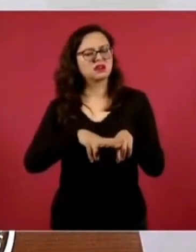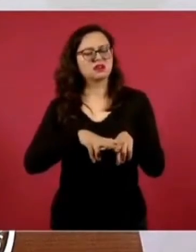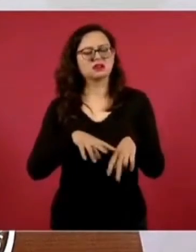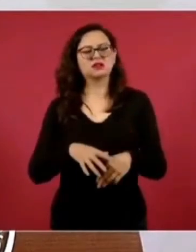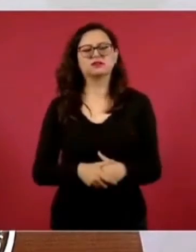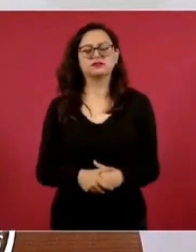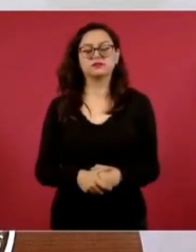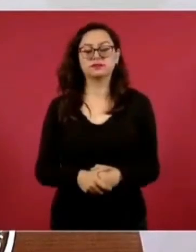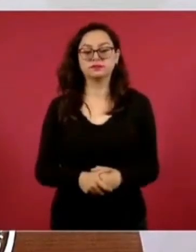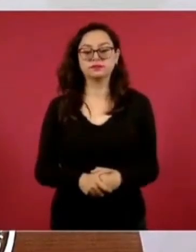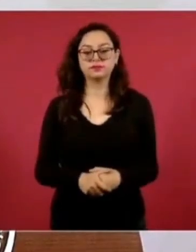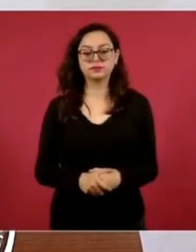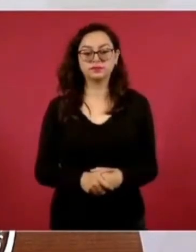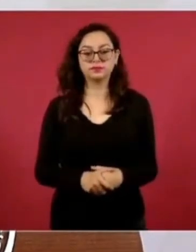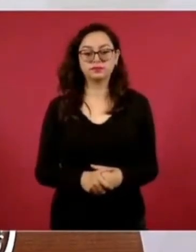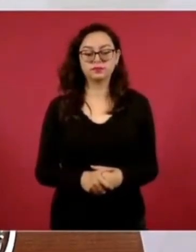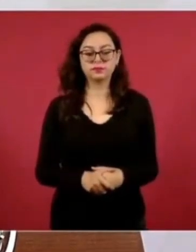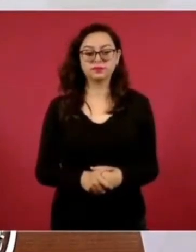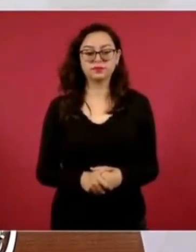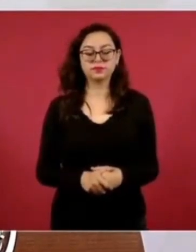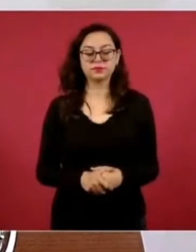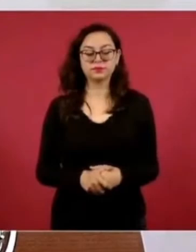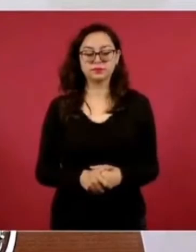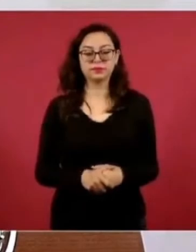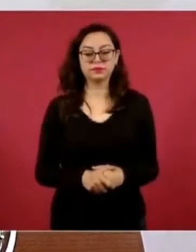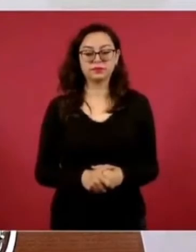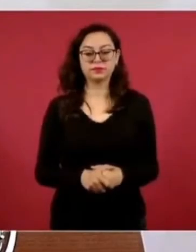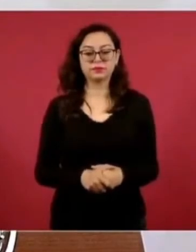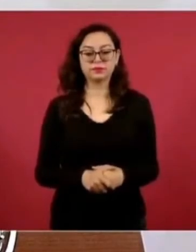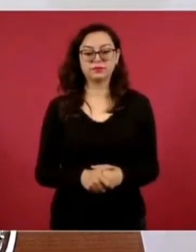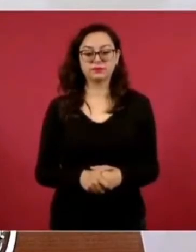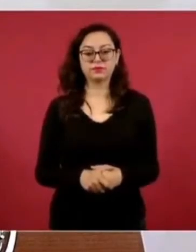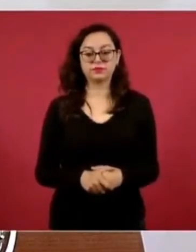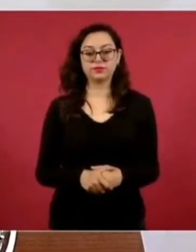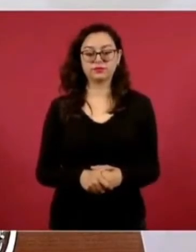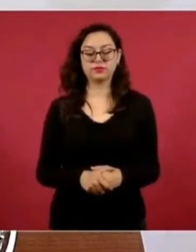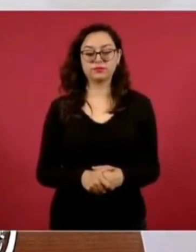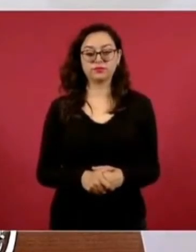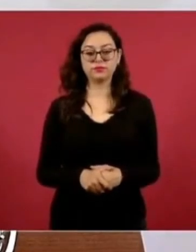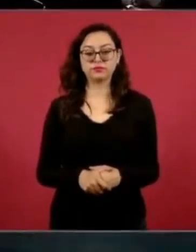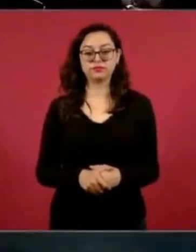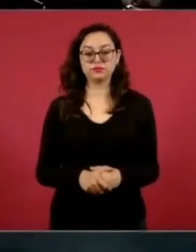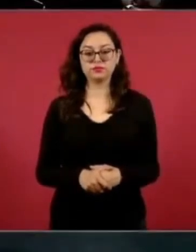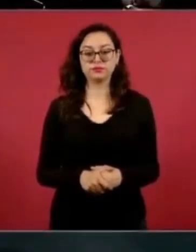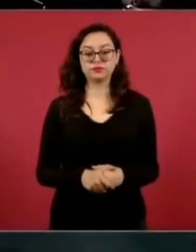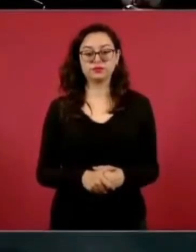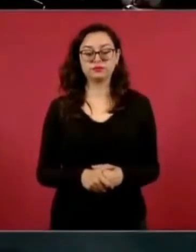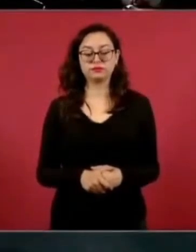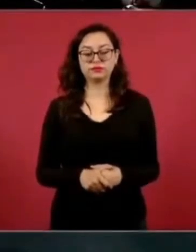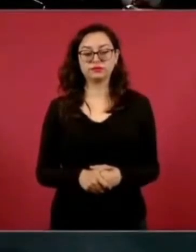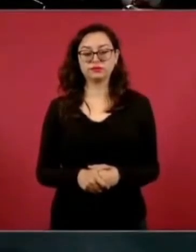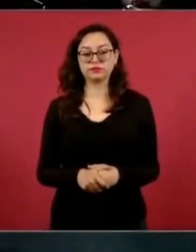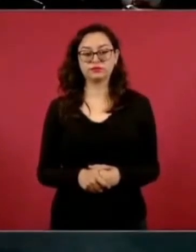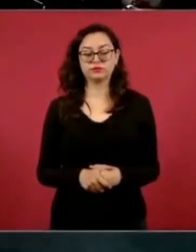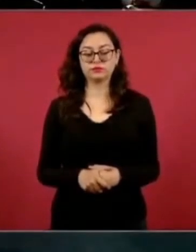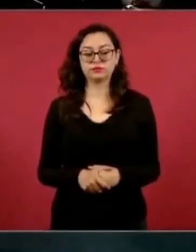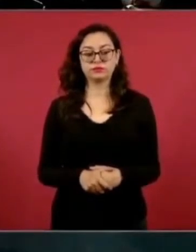entonces ella tiene pensado